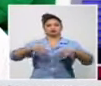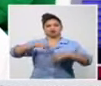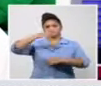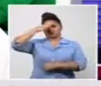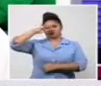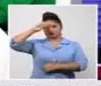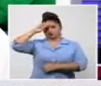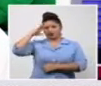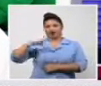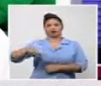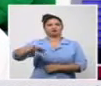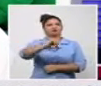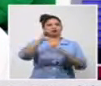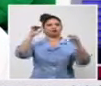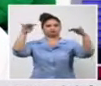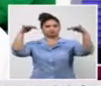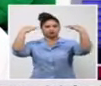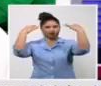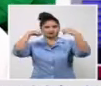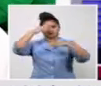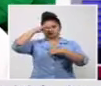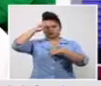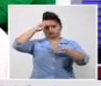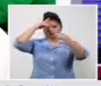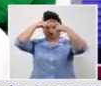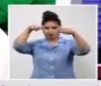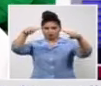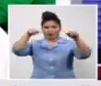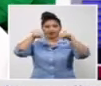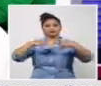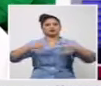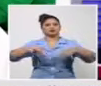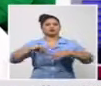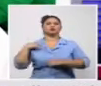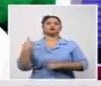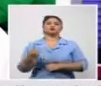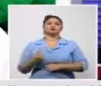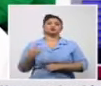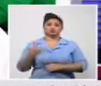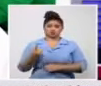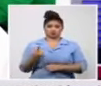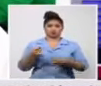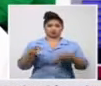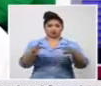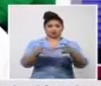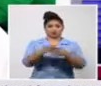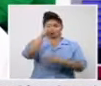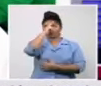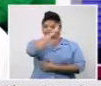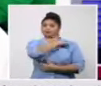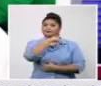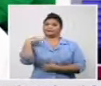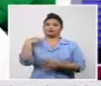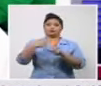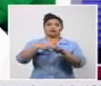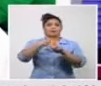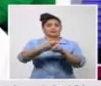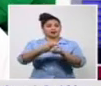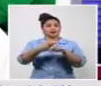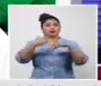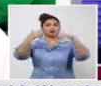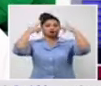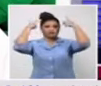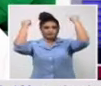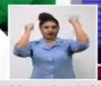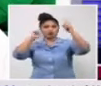y reitero trabajando con con un optimismo sin dejar